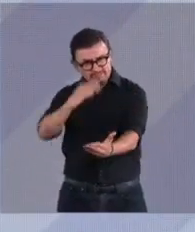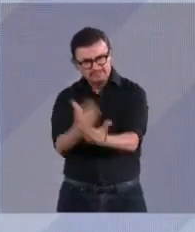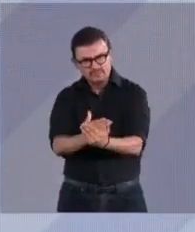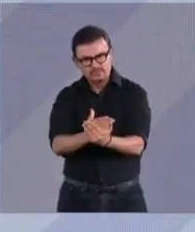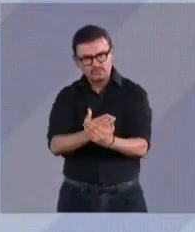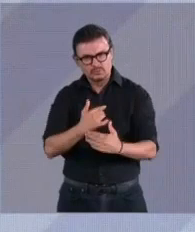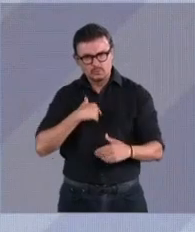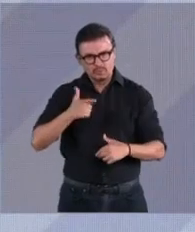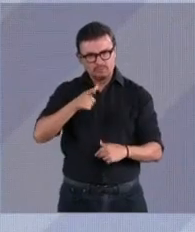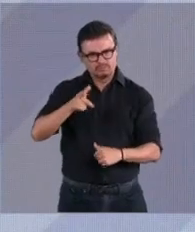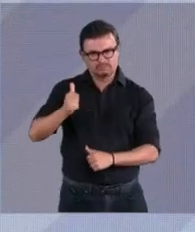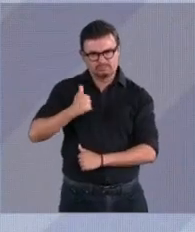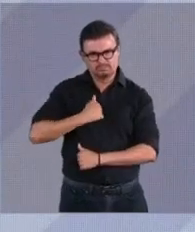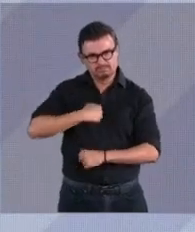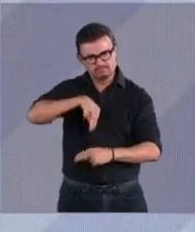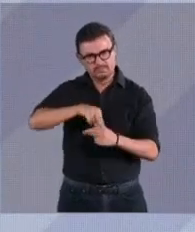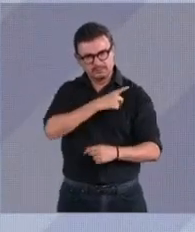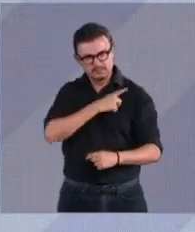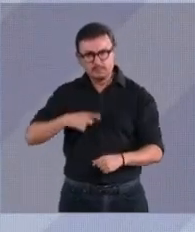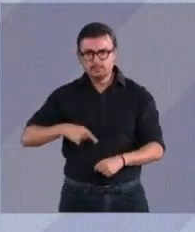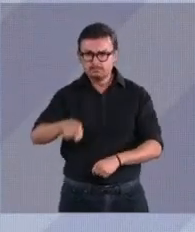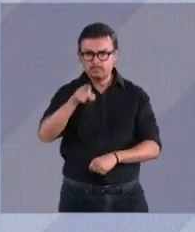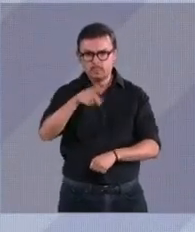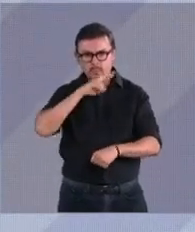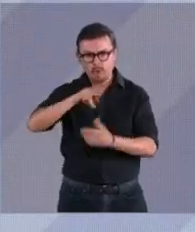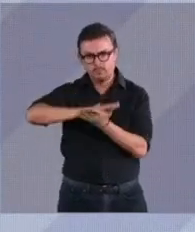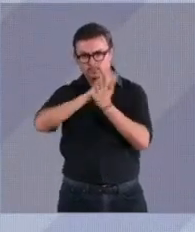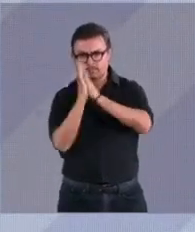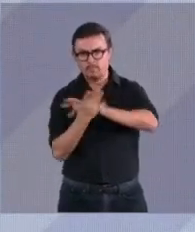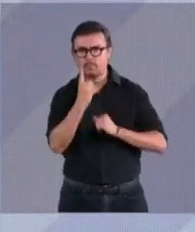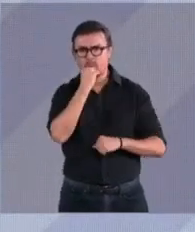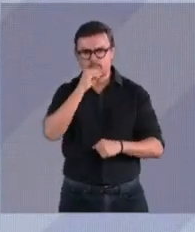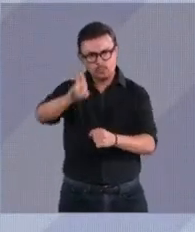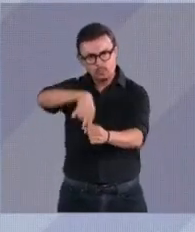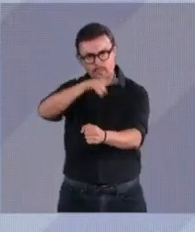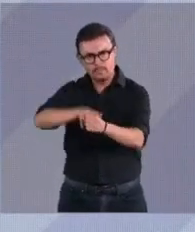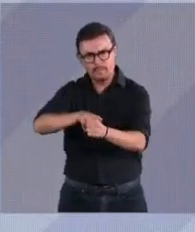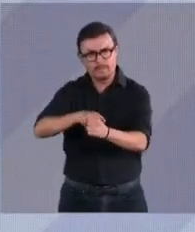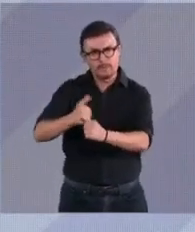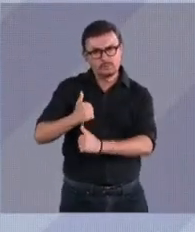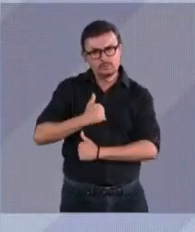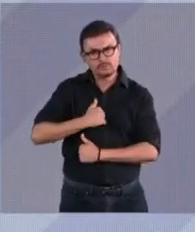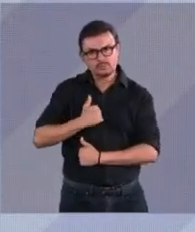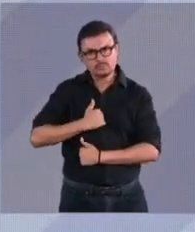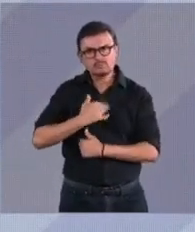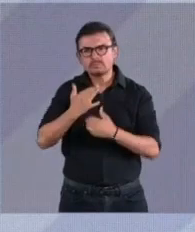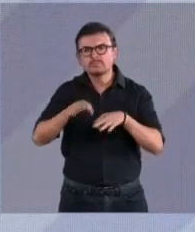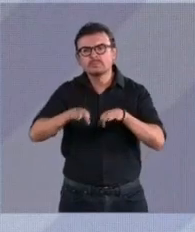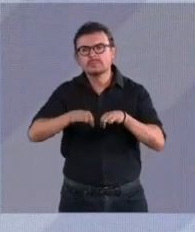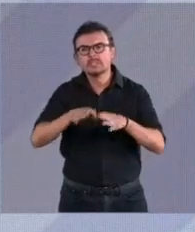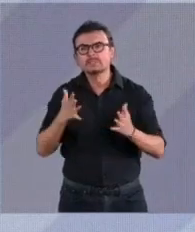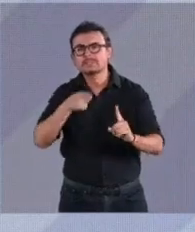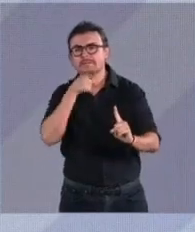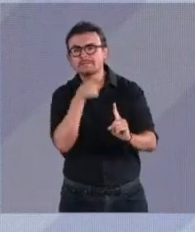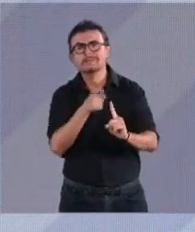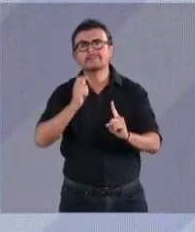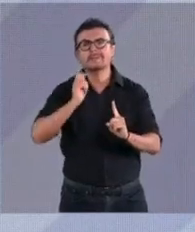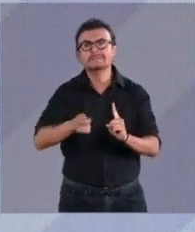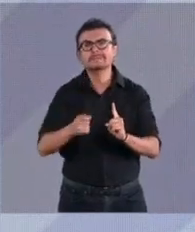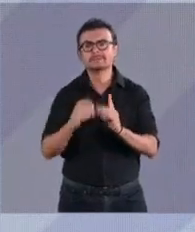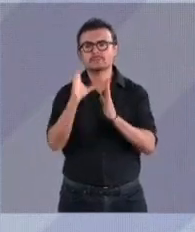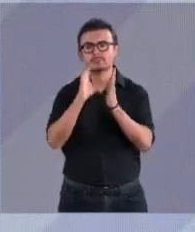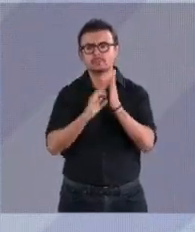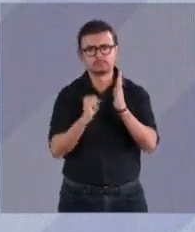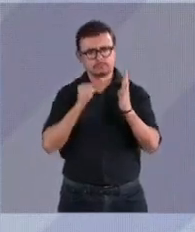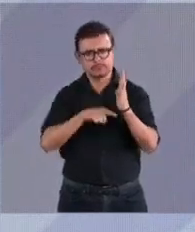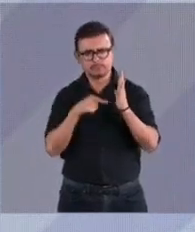tendrá un mando civil. Las Fuerzas Armadas solo se enfocarán a lo que establece la Constitución,